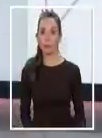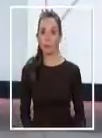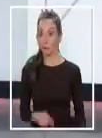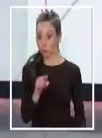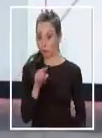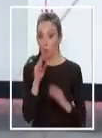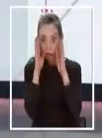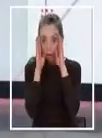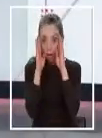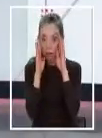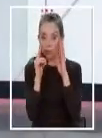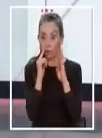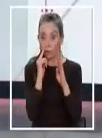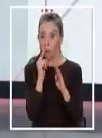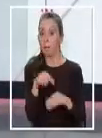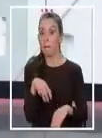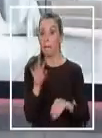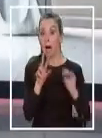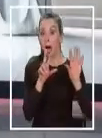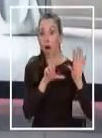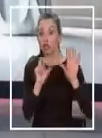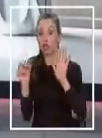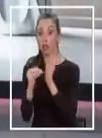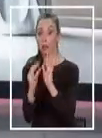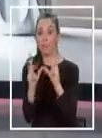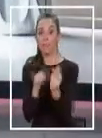Presta atención a la siguiente cifra, porque son más de 800.000 las familias del país.